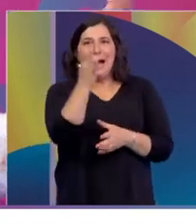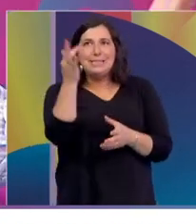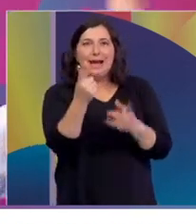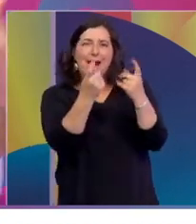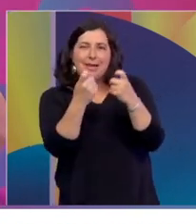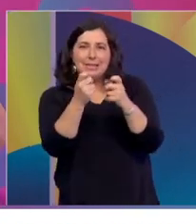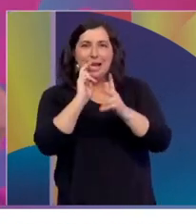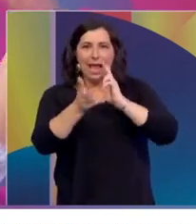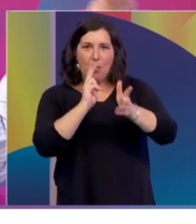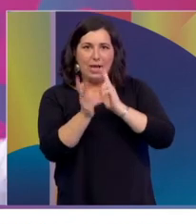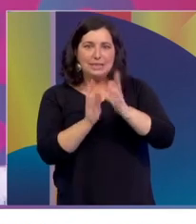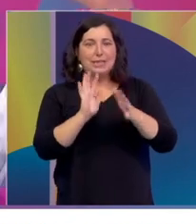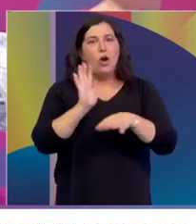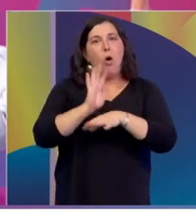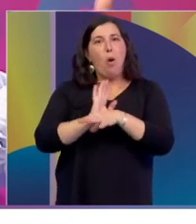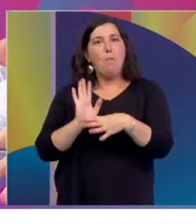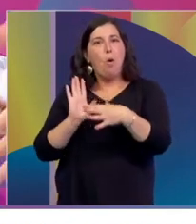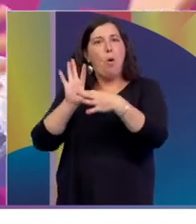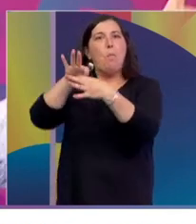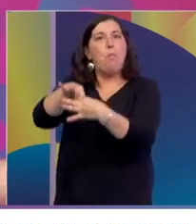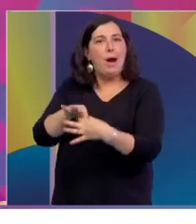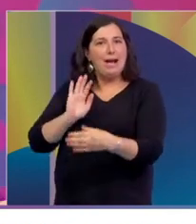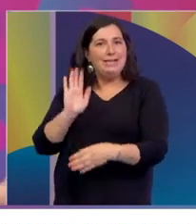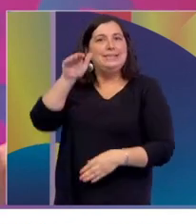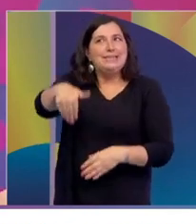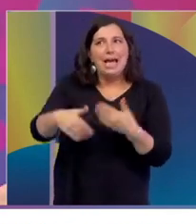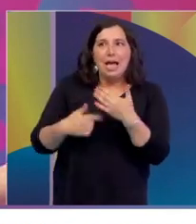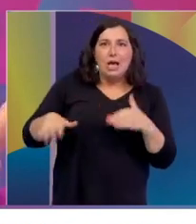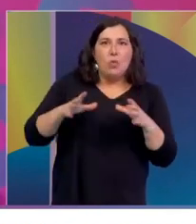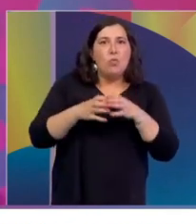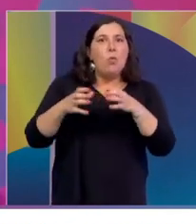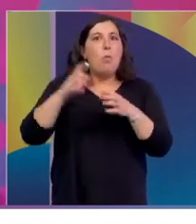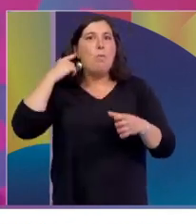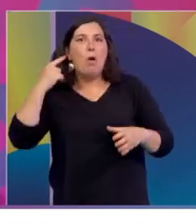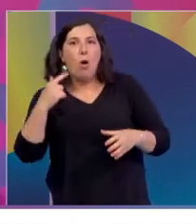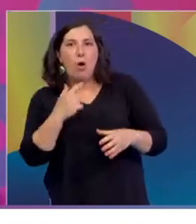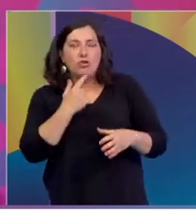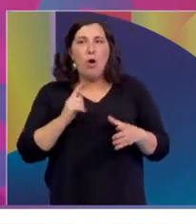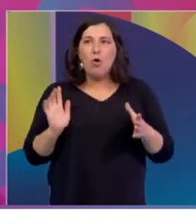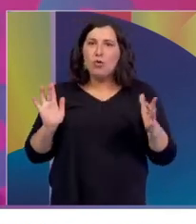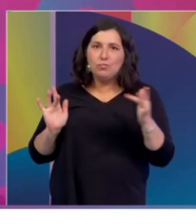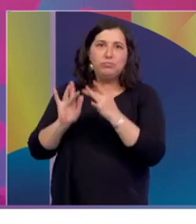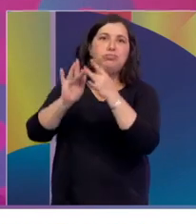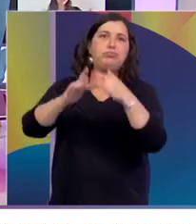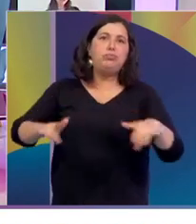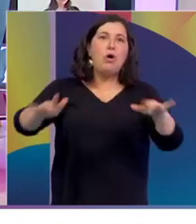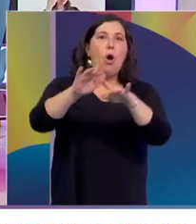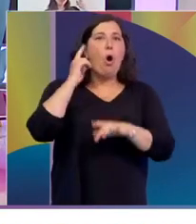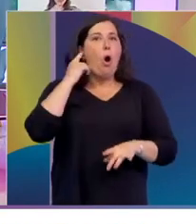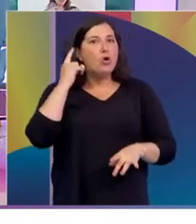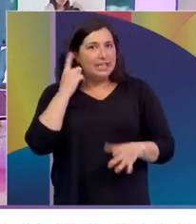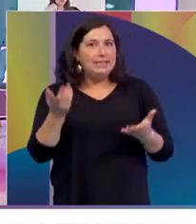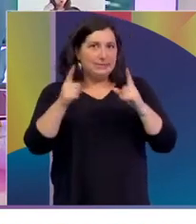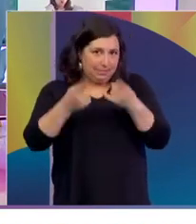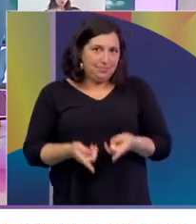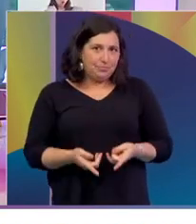este de ser puente, me parece, entre el resto de las personas oyentes y las personas sordas. Y ahora más, Gabriela,